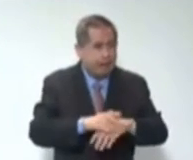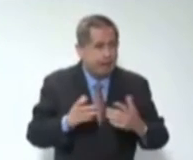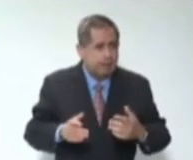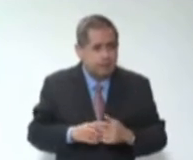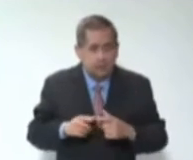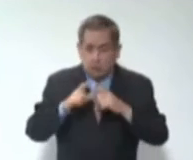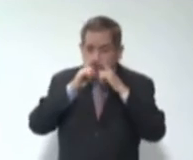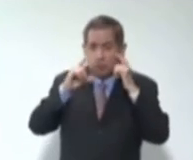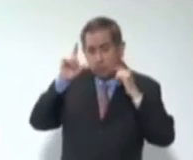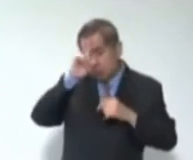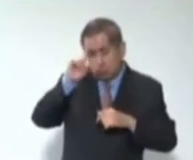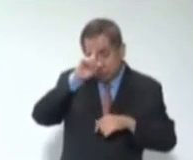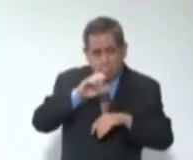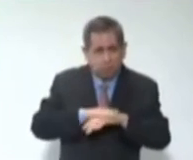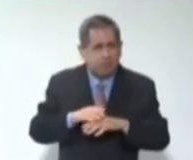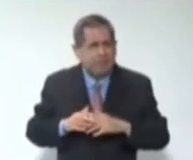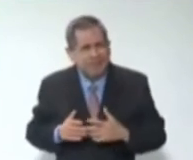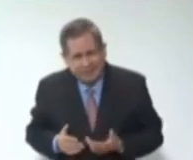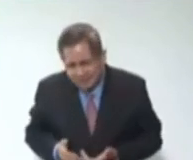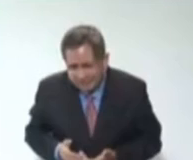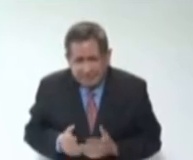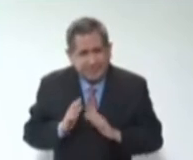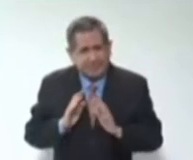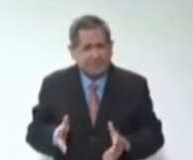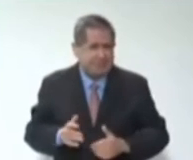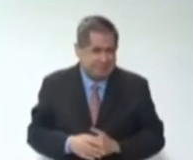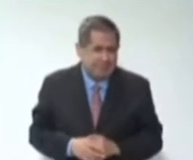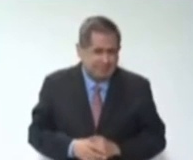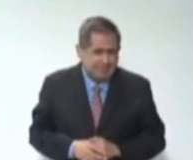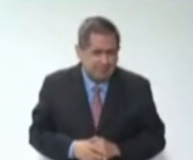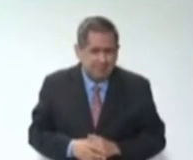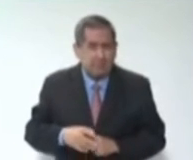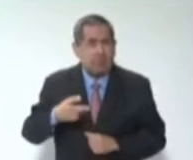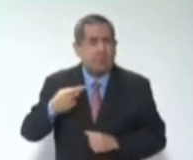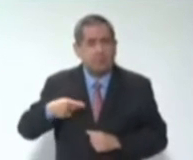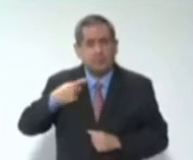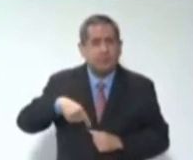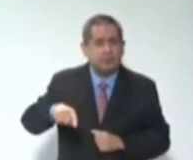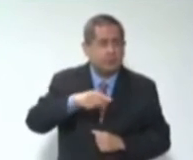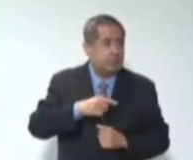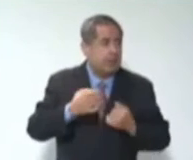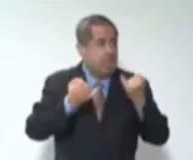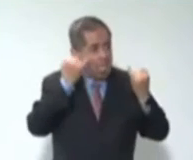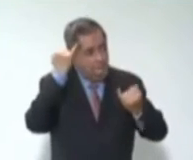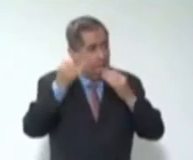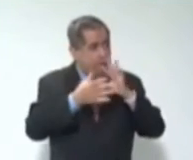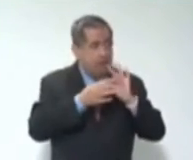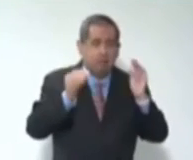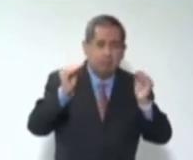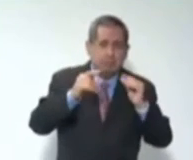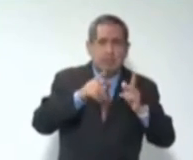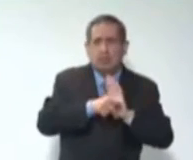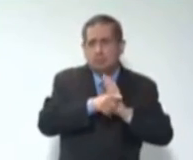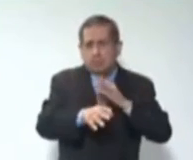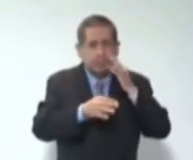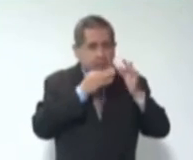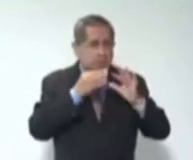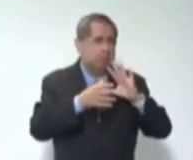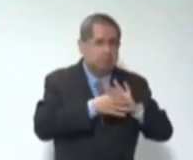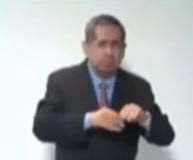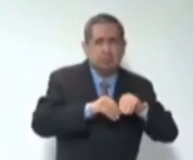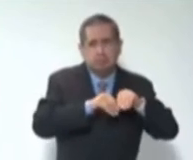no se ha recomendado suficientemente el uso de cubrebocas. Las personas que han formulado todo este debate, desde medios de